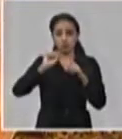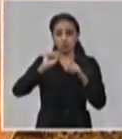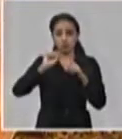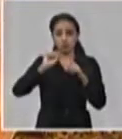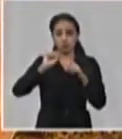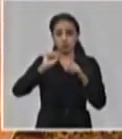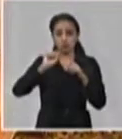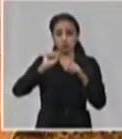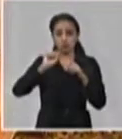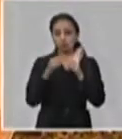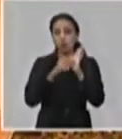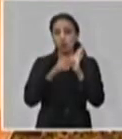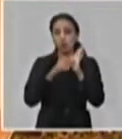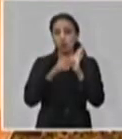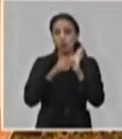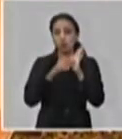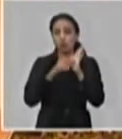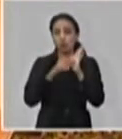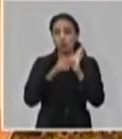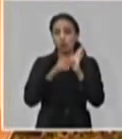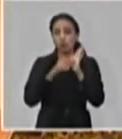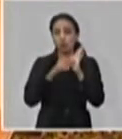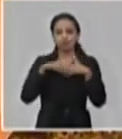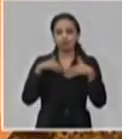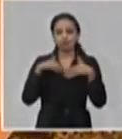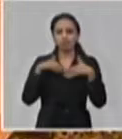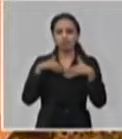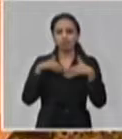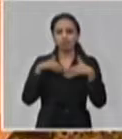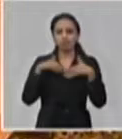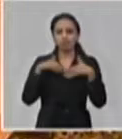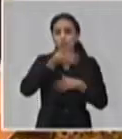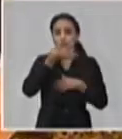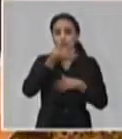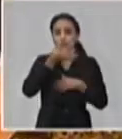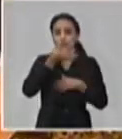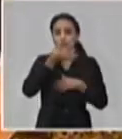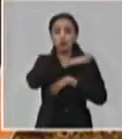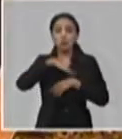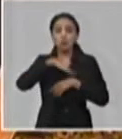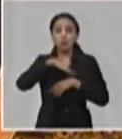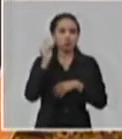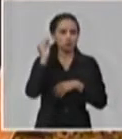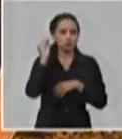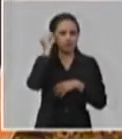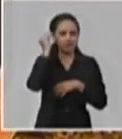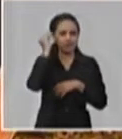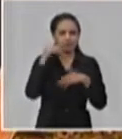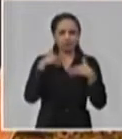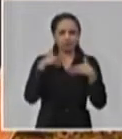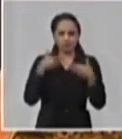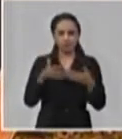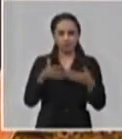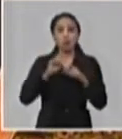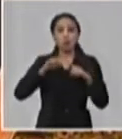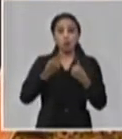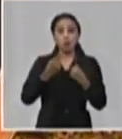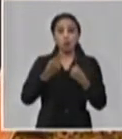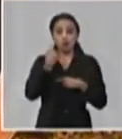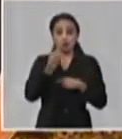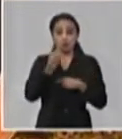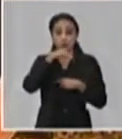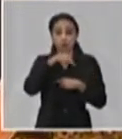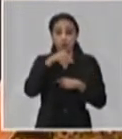ahora en el plan. Y lo comento para que la población lo conozca. Porque nos ha pasado